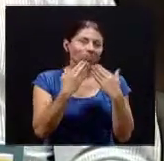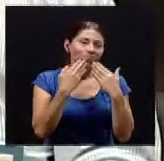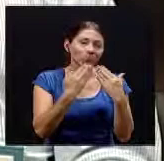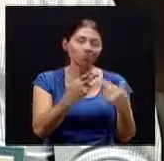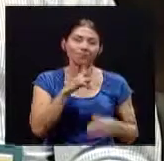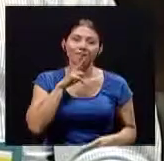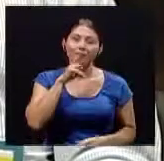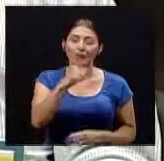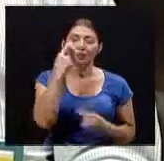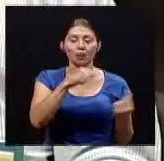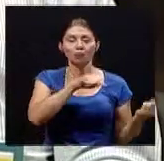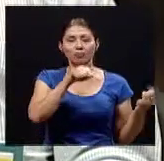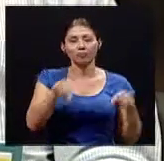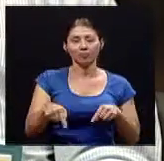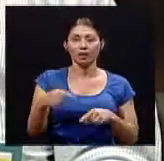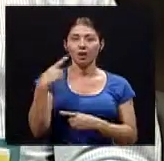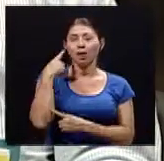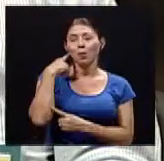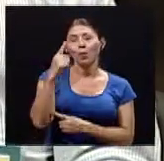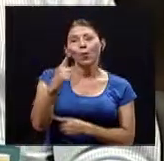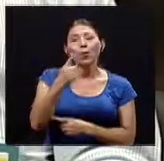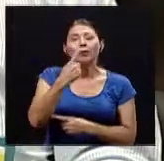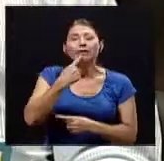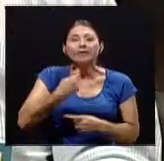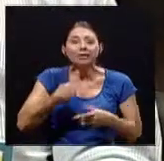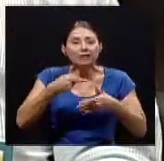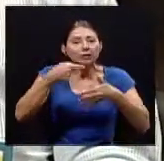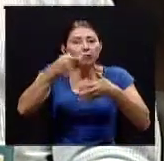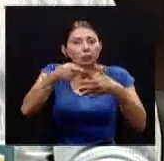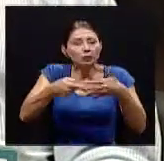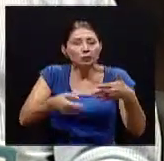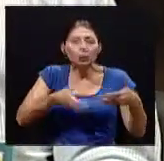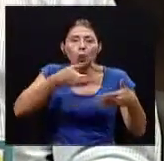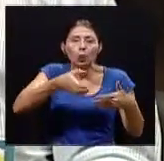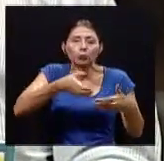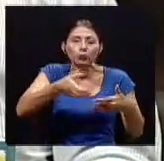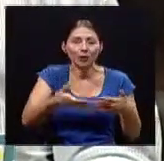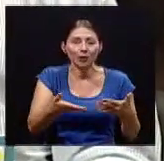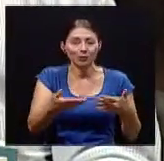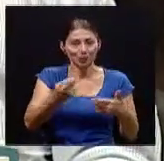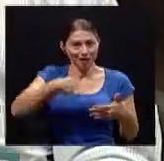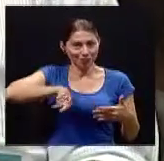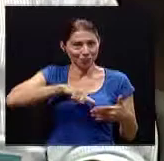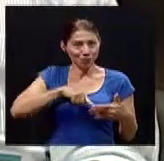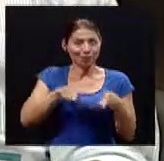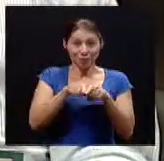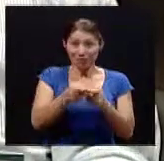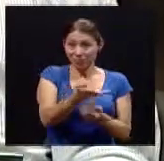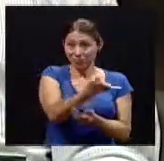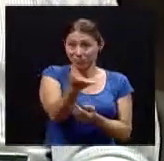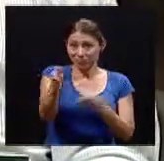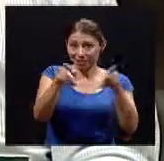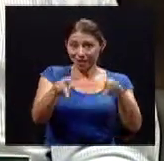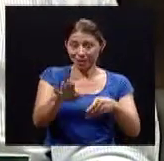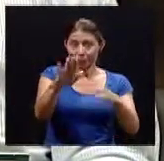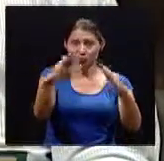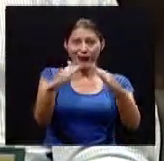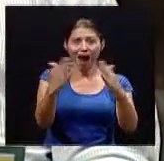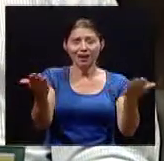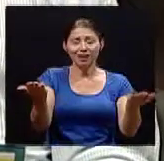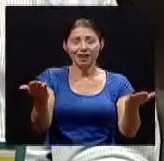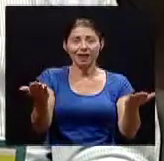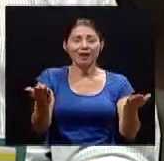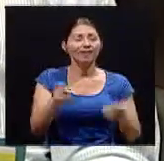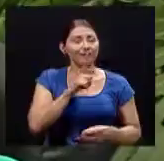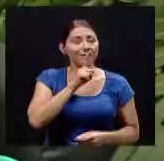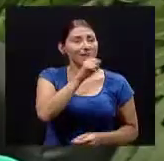acompañarnos por darnos todos estos consejos a nosotros y a la gente ahí en casa la verdad es que estamos muy